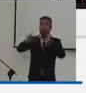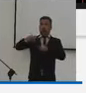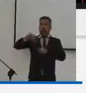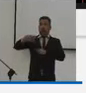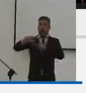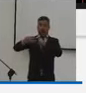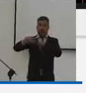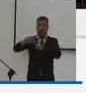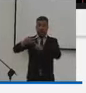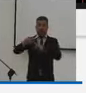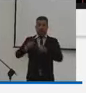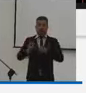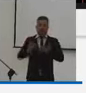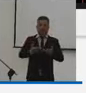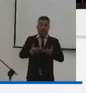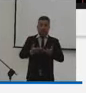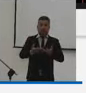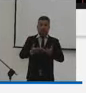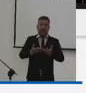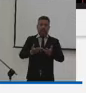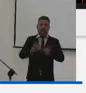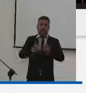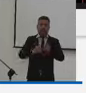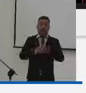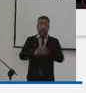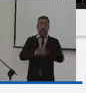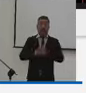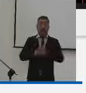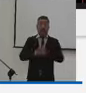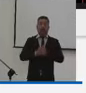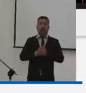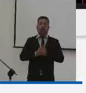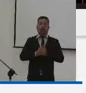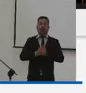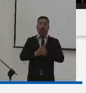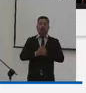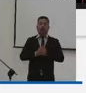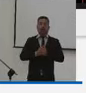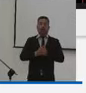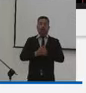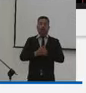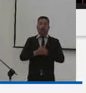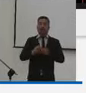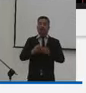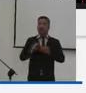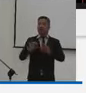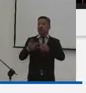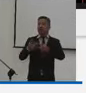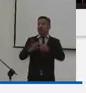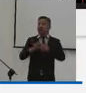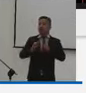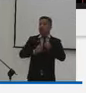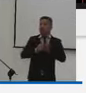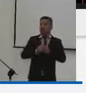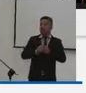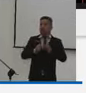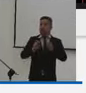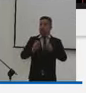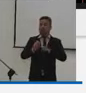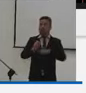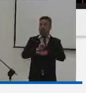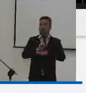tercero, se establece lo consentimiento